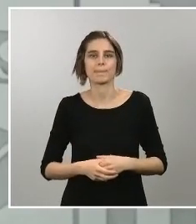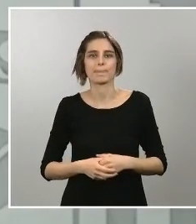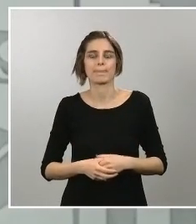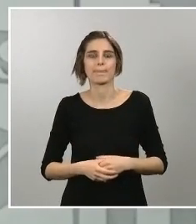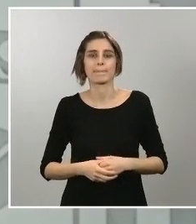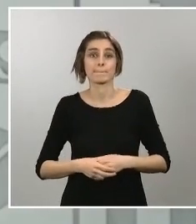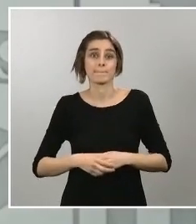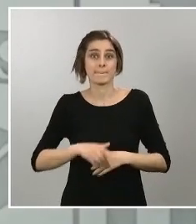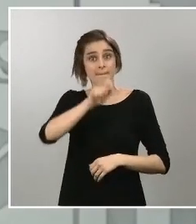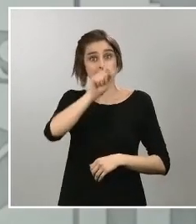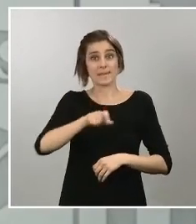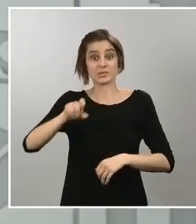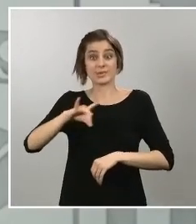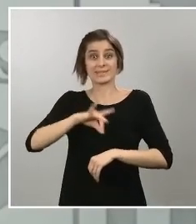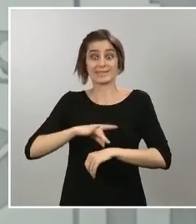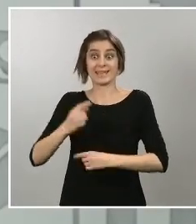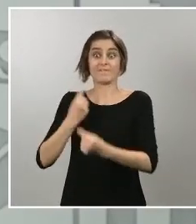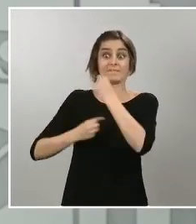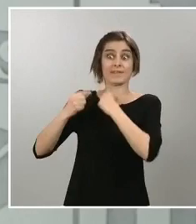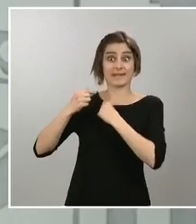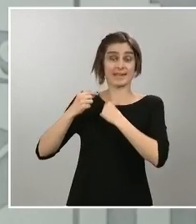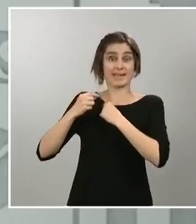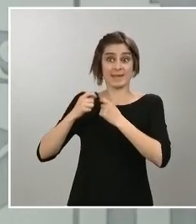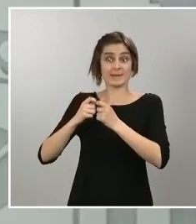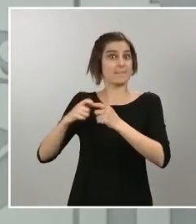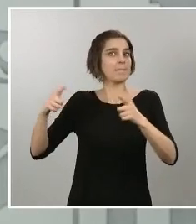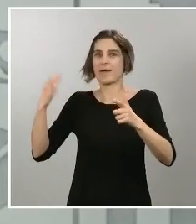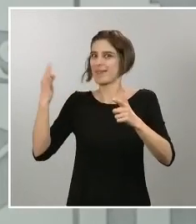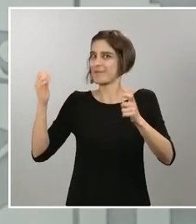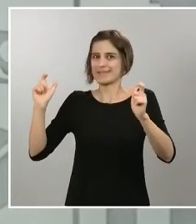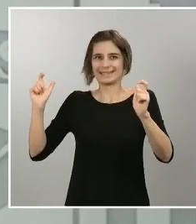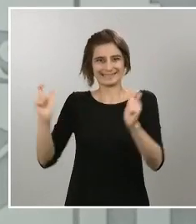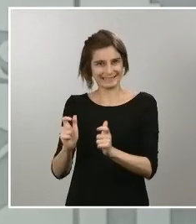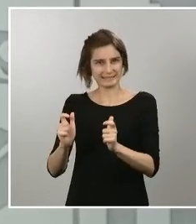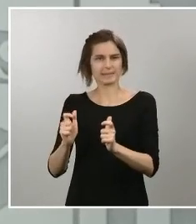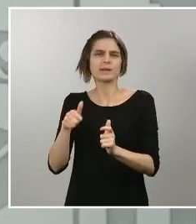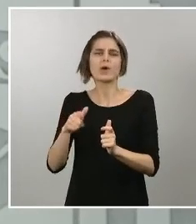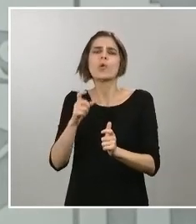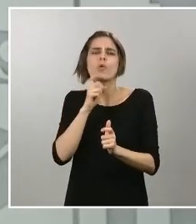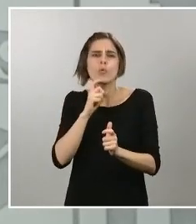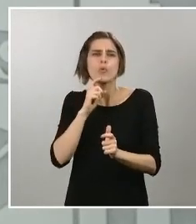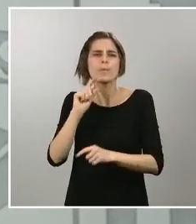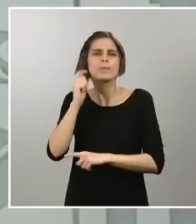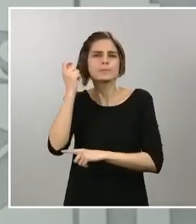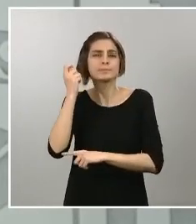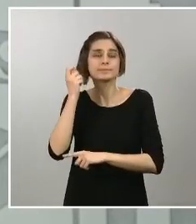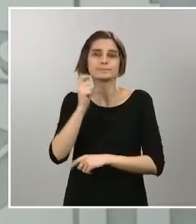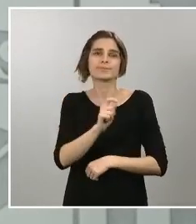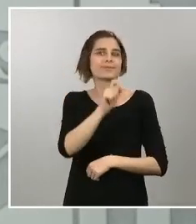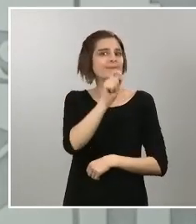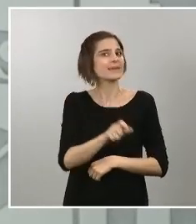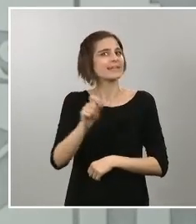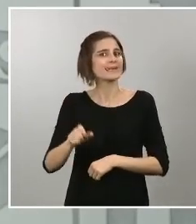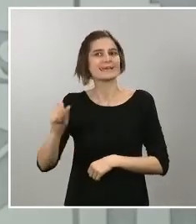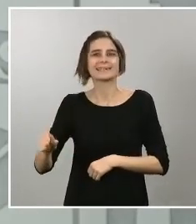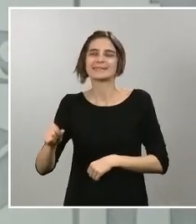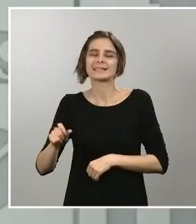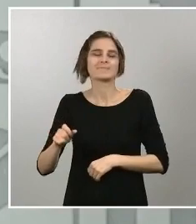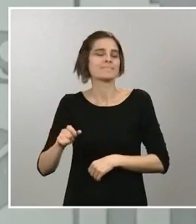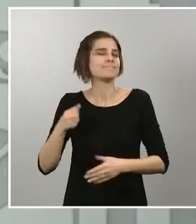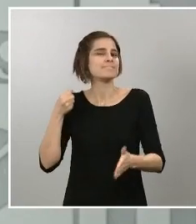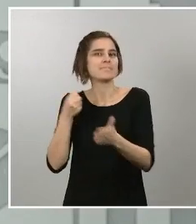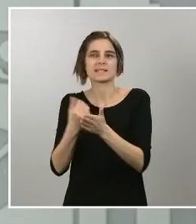manteniendo y reforzando el confinamiento del mayor número de personas posible, insisto,